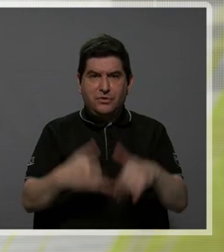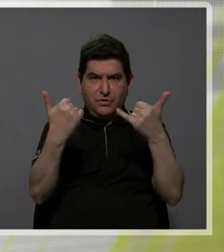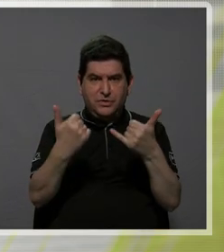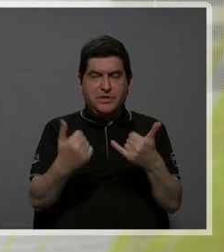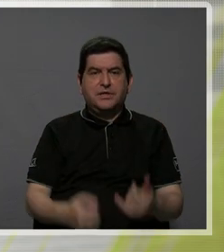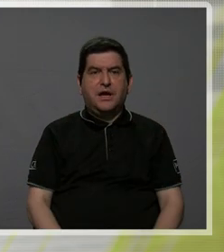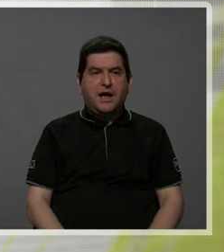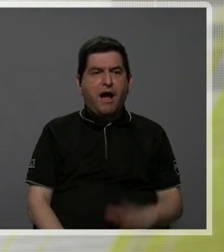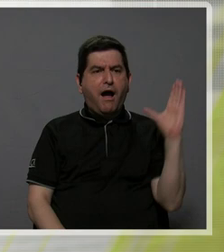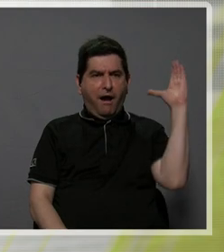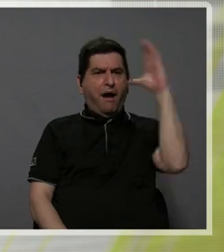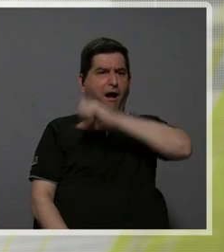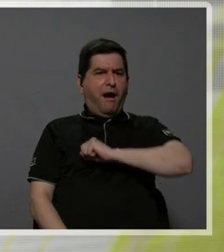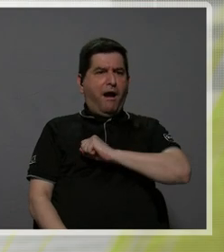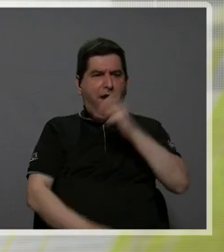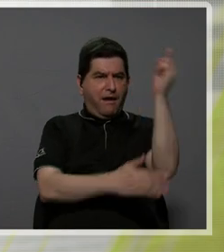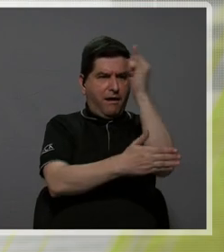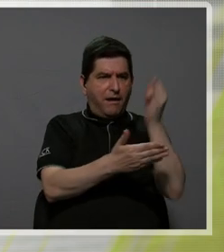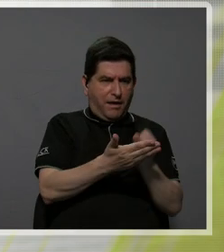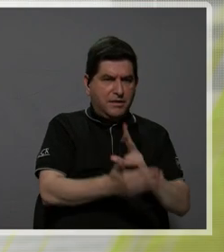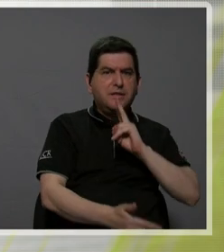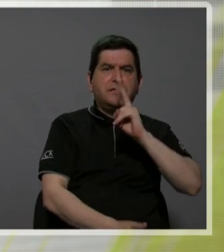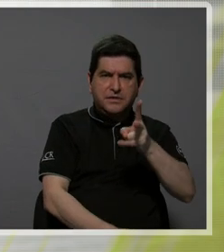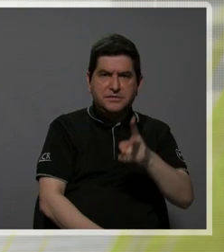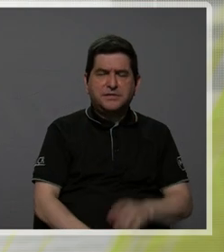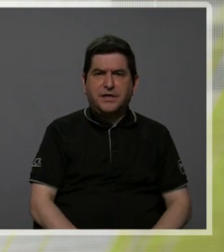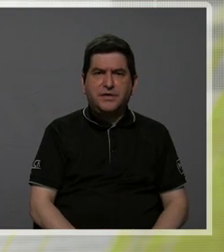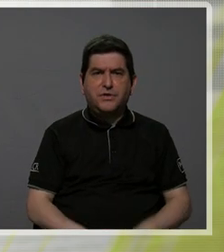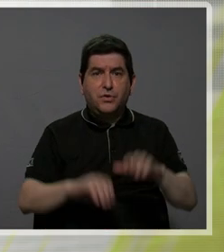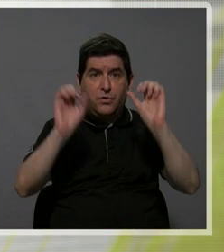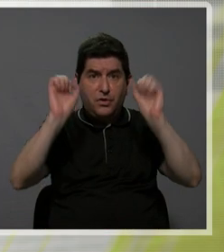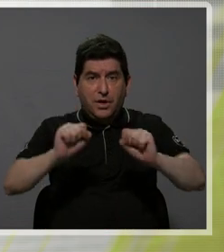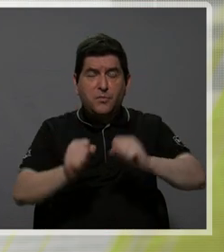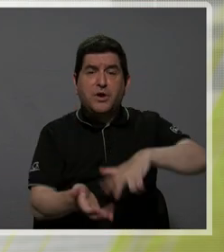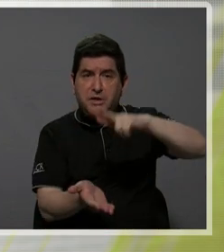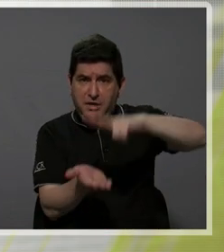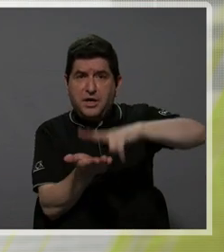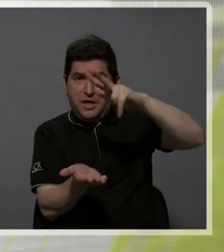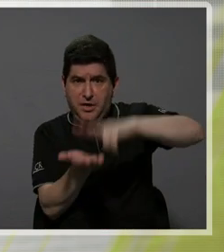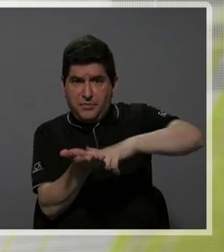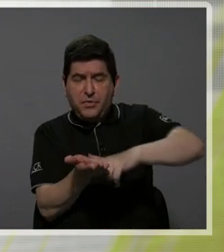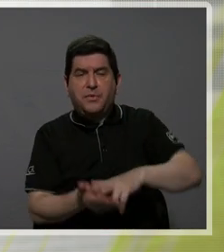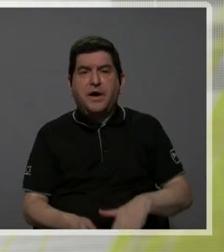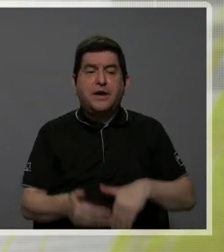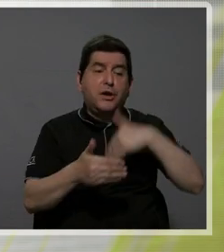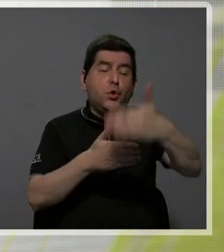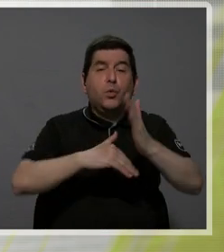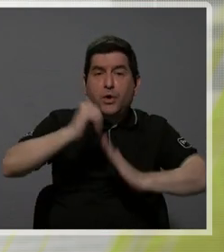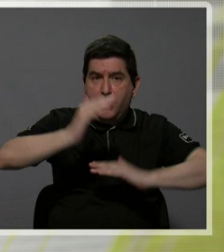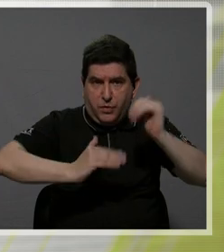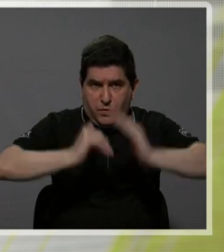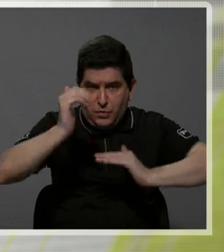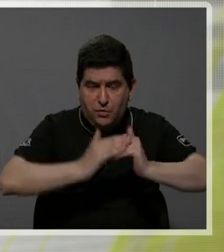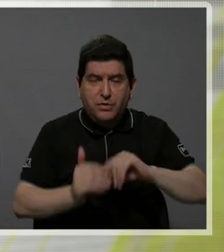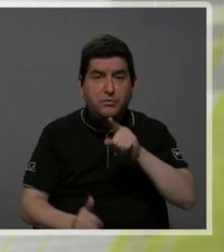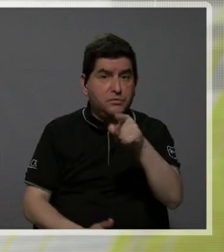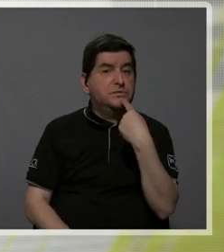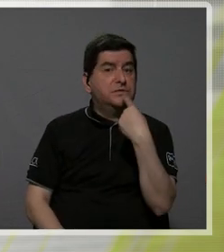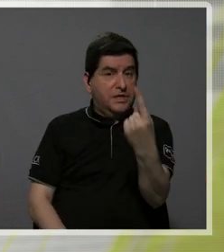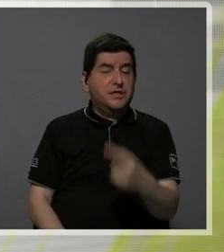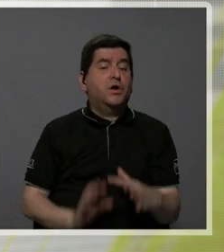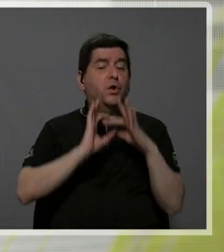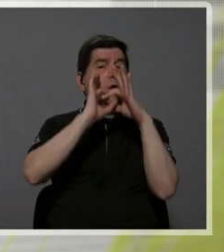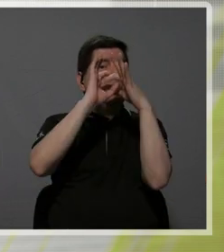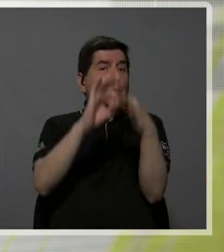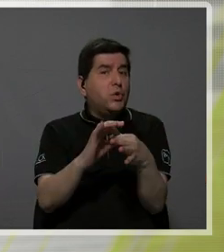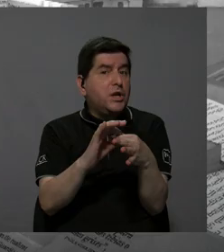palpado en los diseños reales que lleguen digamos a aprobarse, digamos a construirse y como usted lo mencionaba, muy de la